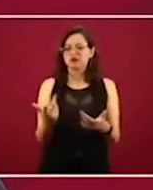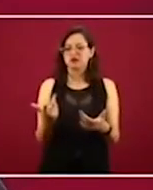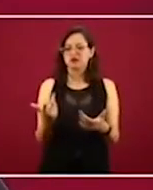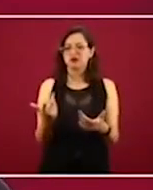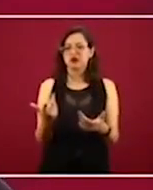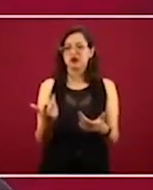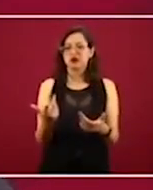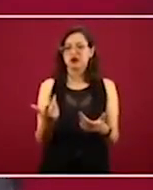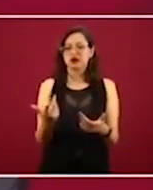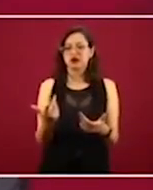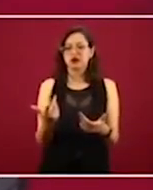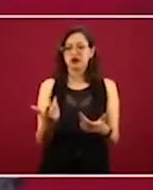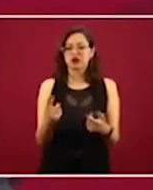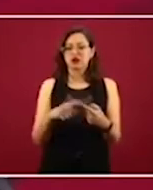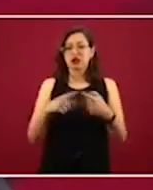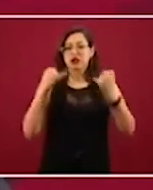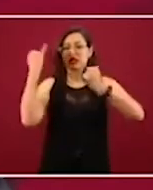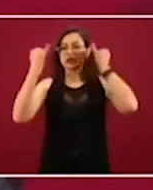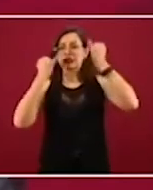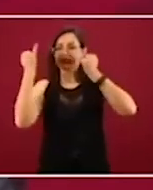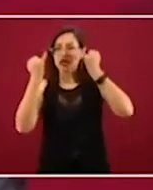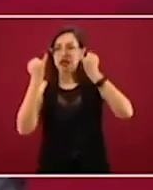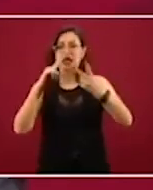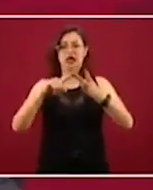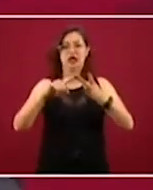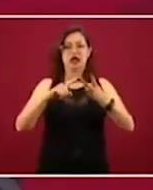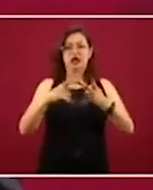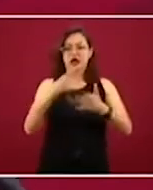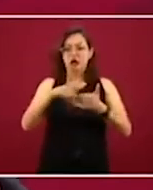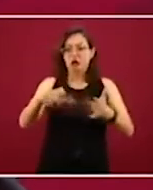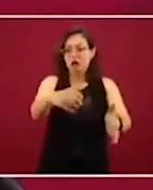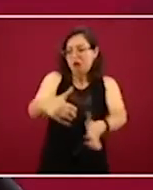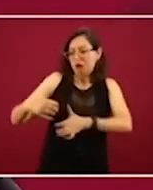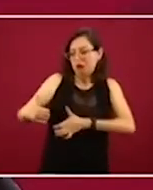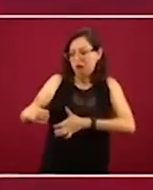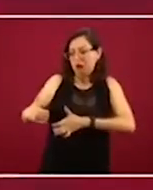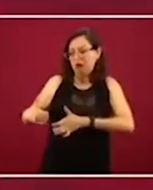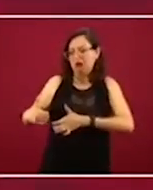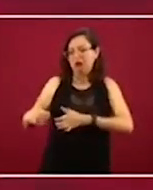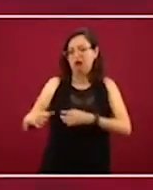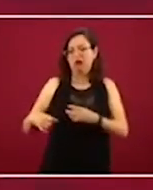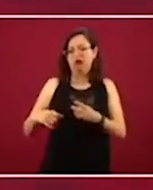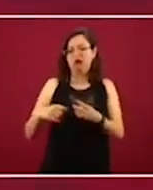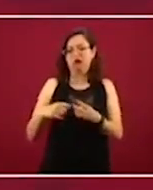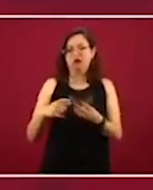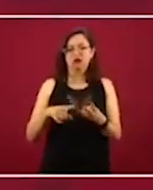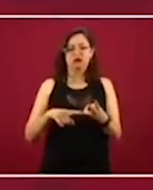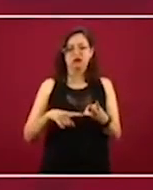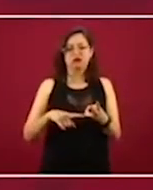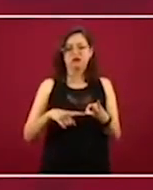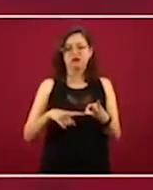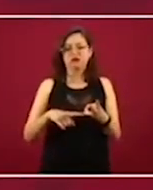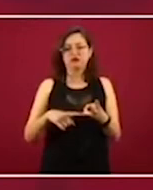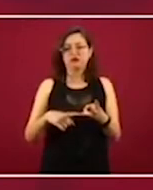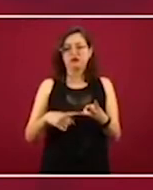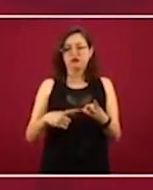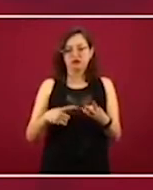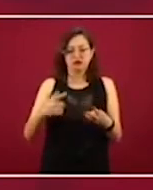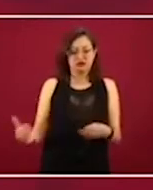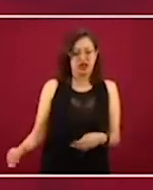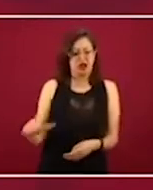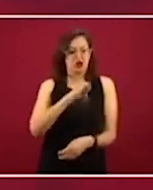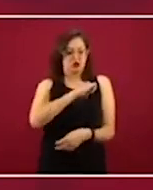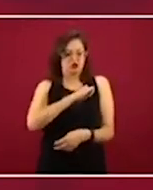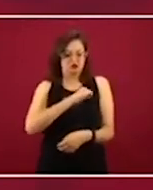tendencias para especular, acaparar y cada país, de acuerdo a su poder relativo, ver sólo por sí mismo.